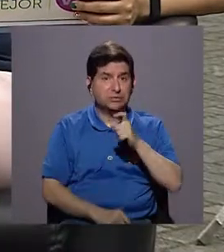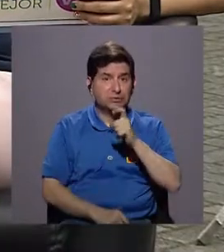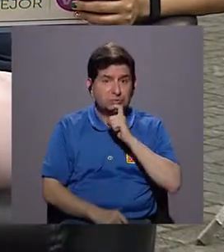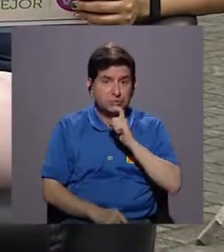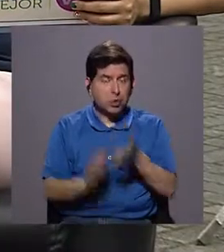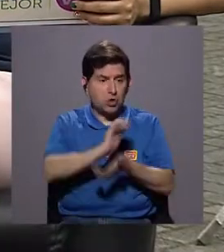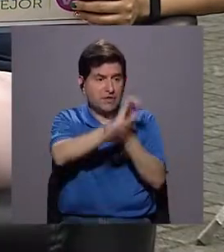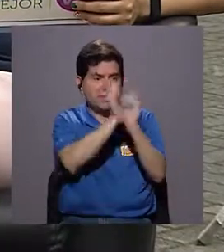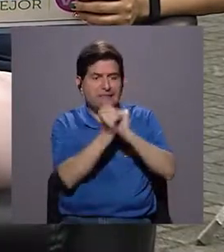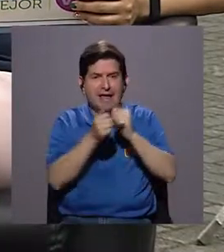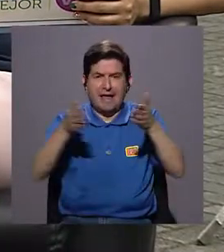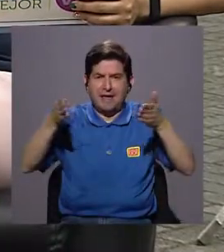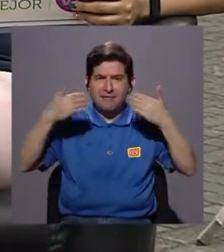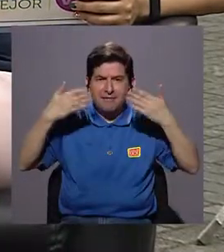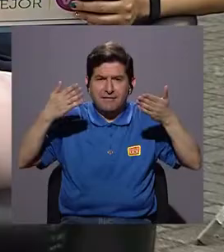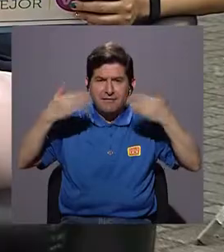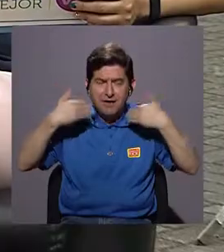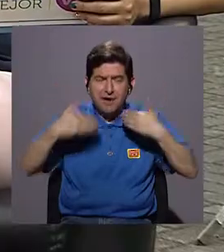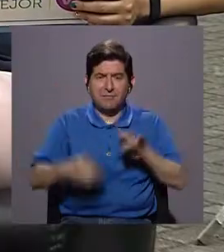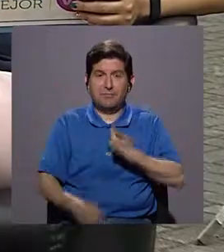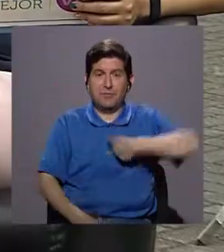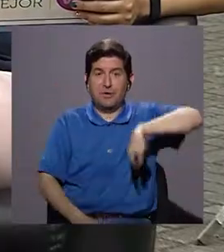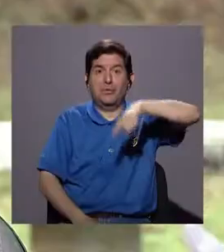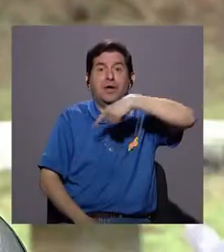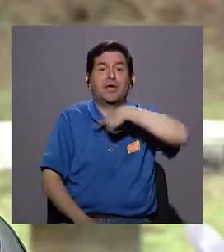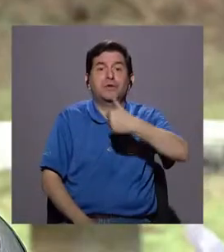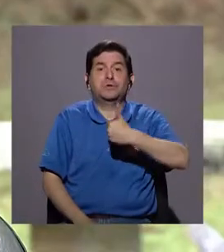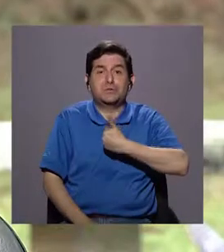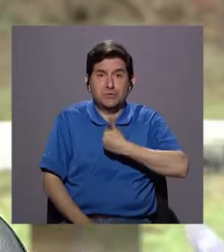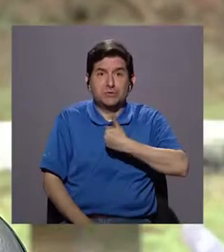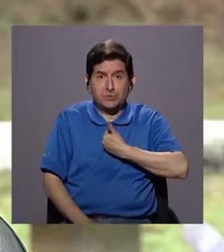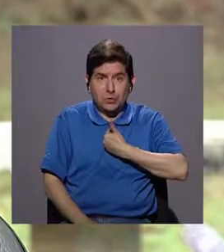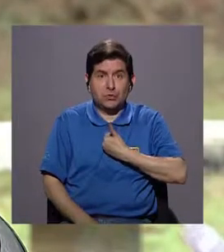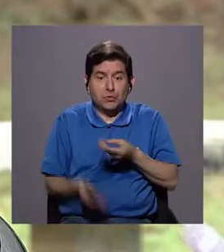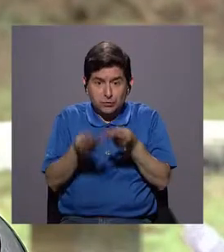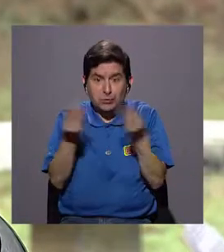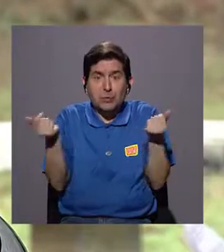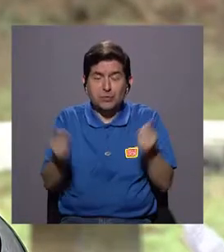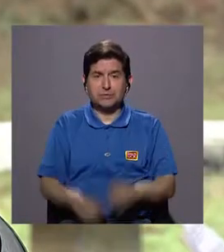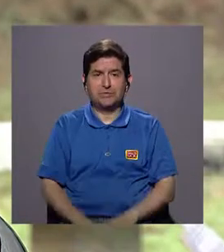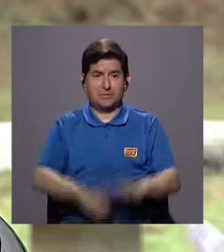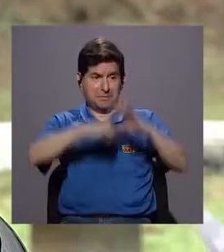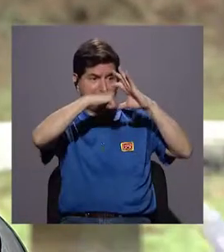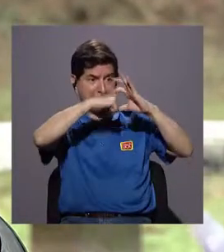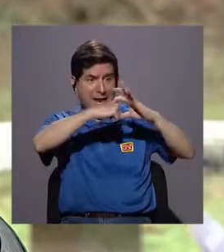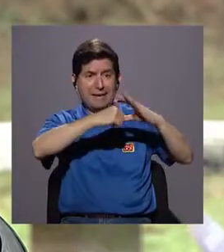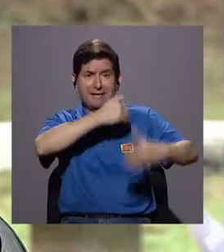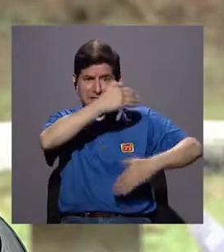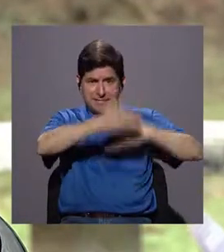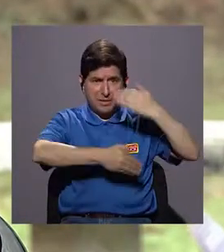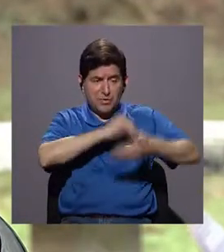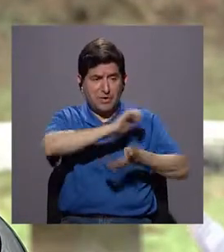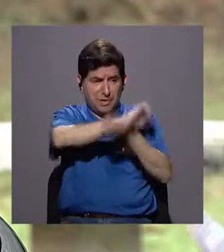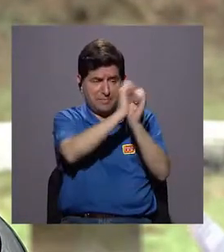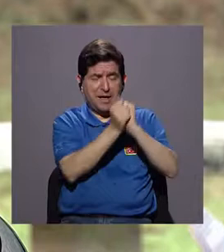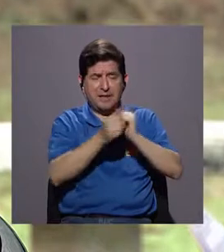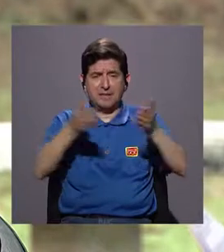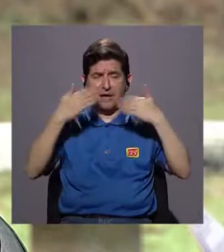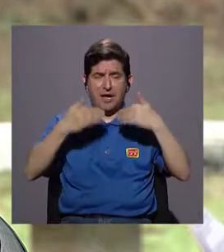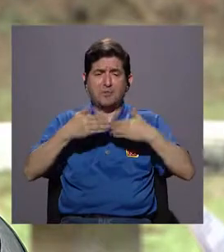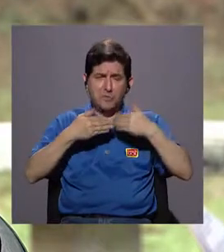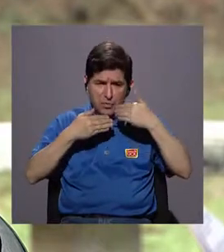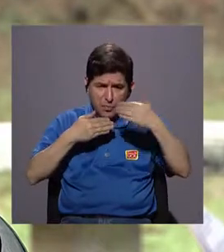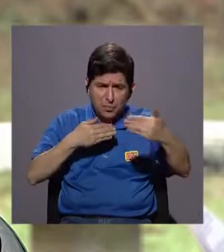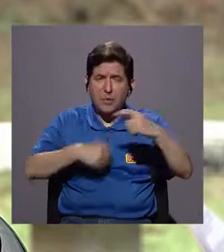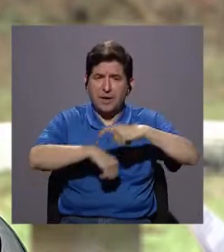cambio climático que nosotros hemos llevado, eso es importante. El planeta ha tenido procesos de cambio climático a largo